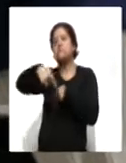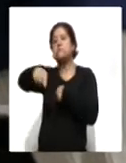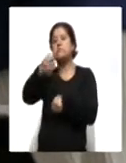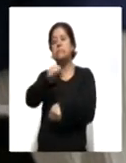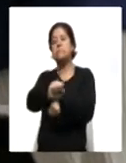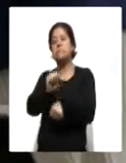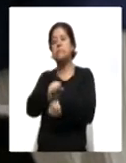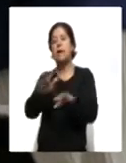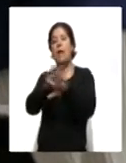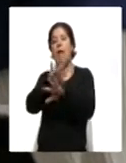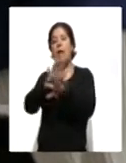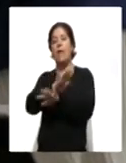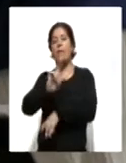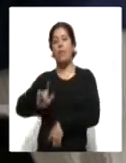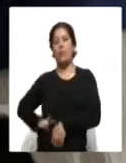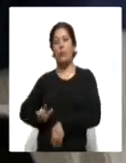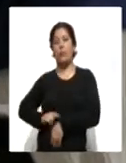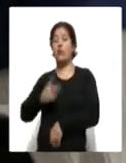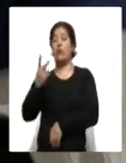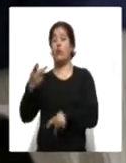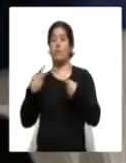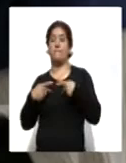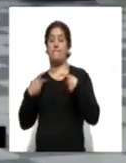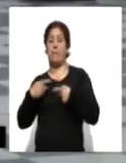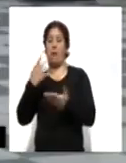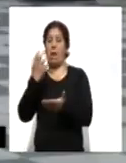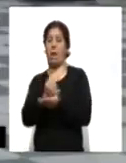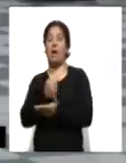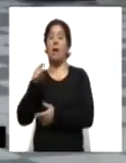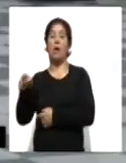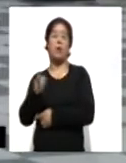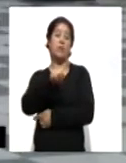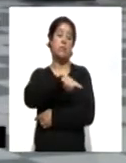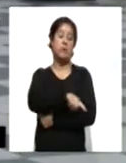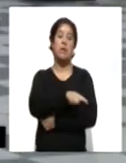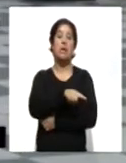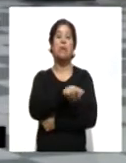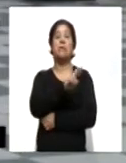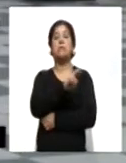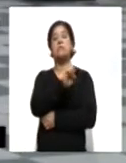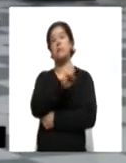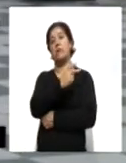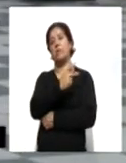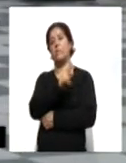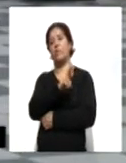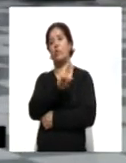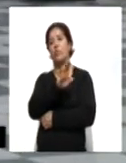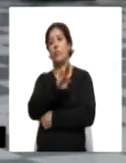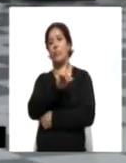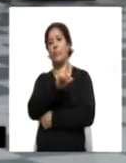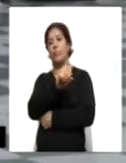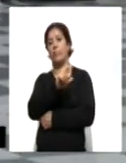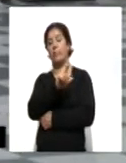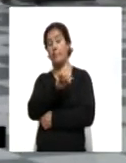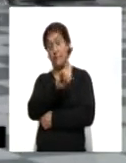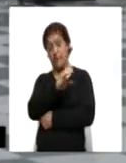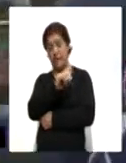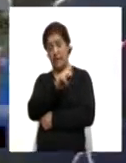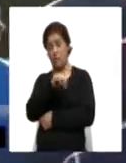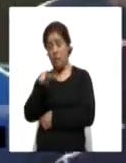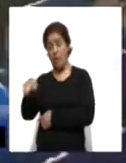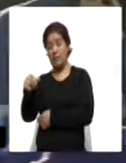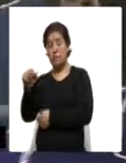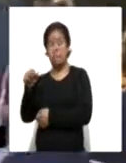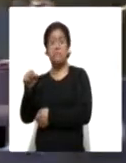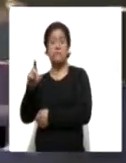Si los dos candidatos demócratas vencen a los senadores republicanos salientes, los demócratas tomarán el control del Senado. Y